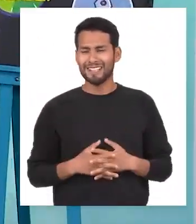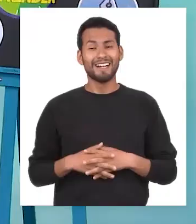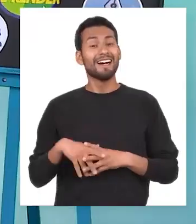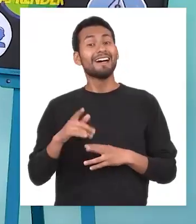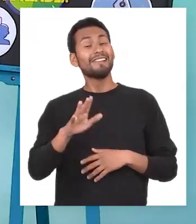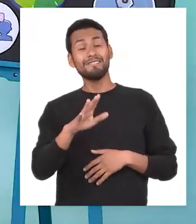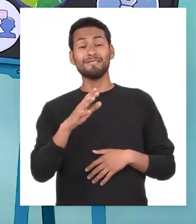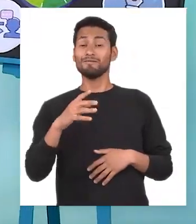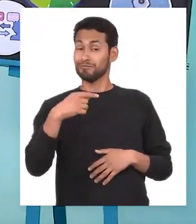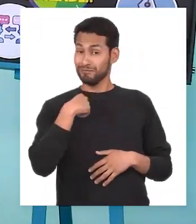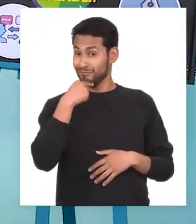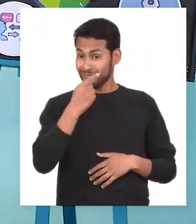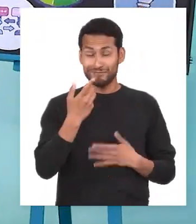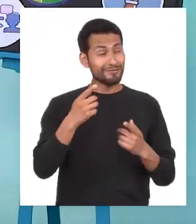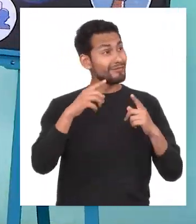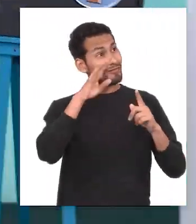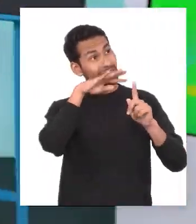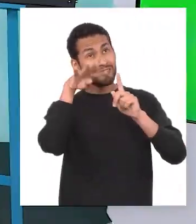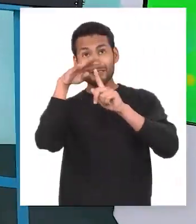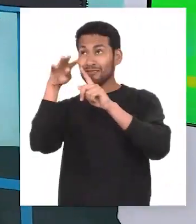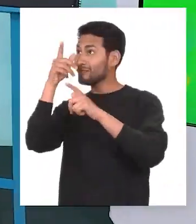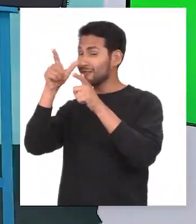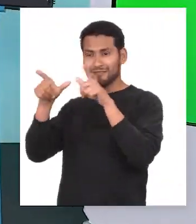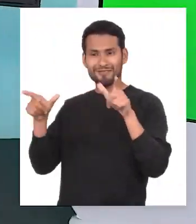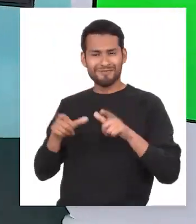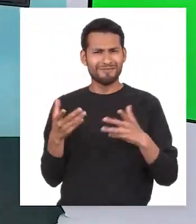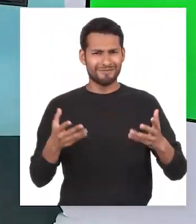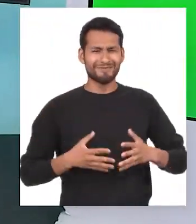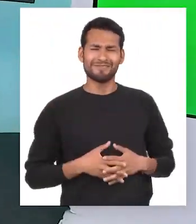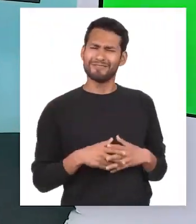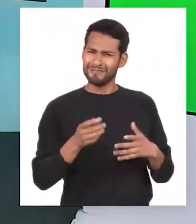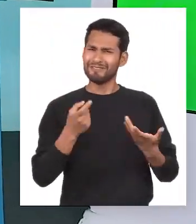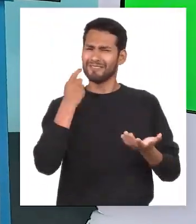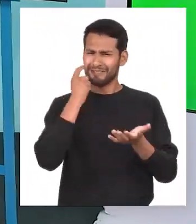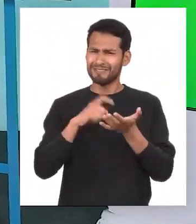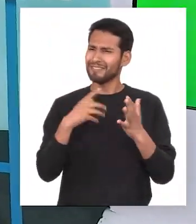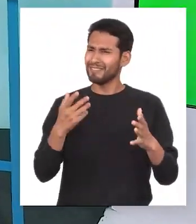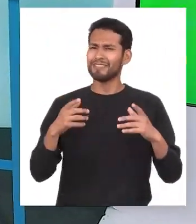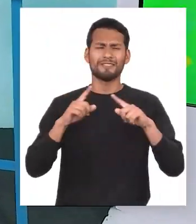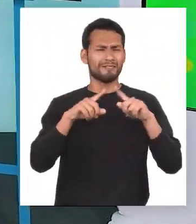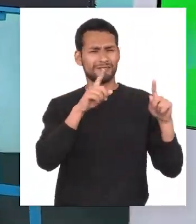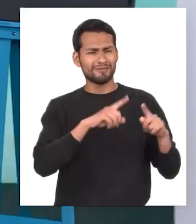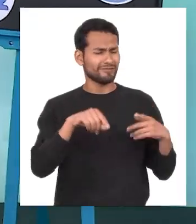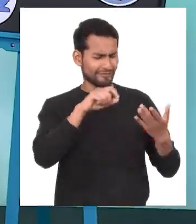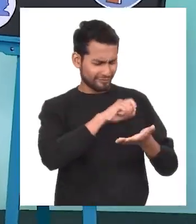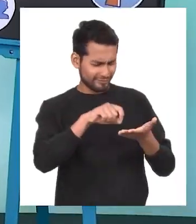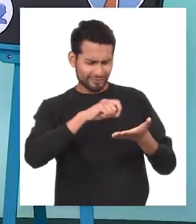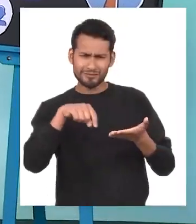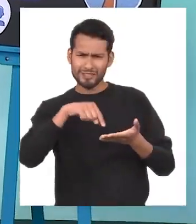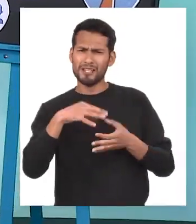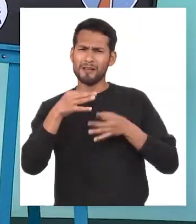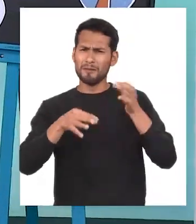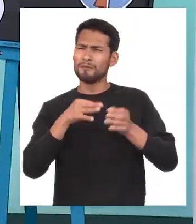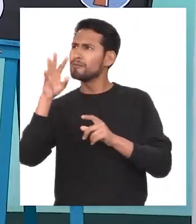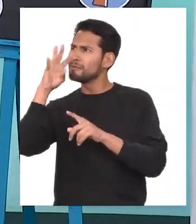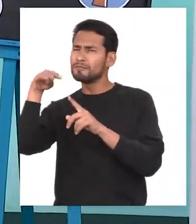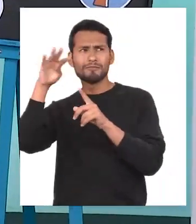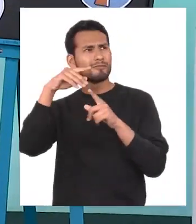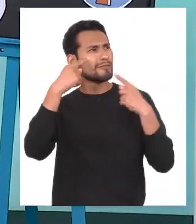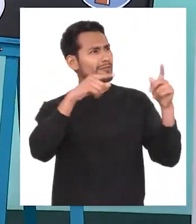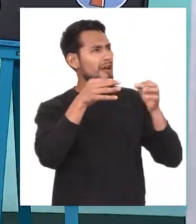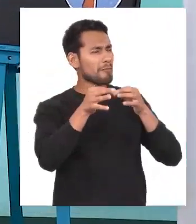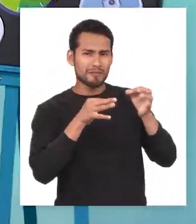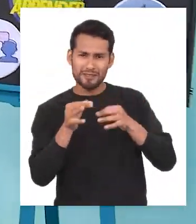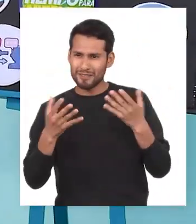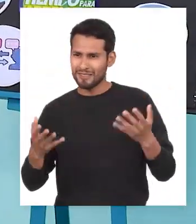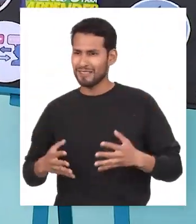Lo único que estoy haciendo es describir el lugar ¿No has notado que muchas veces en múltiples historias literarias Se describen los lugares donde estas se desarrollan?